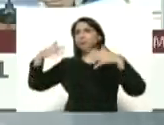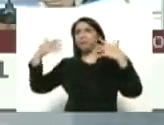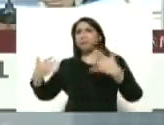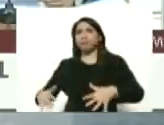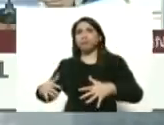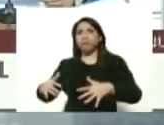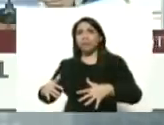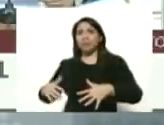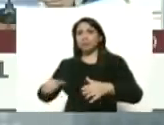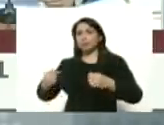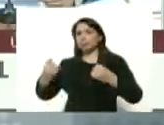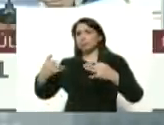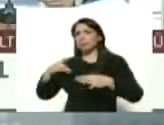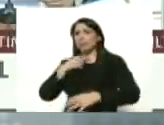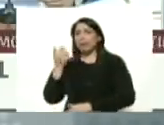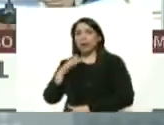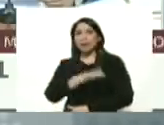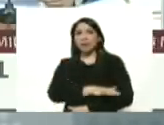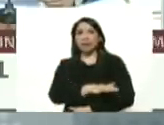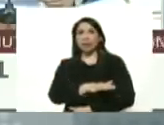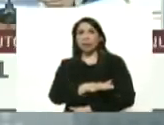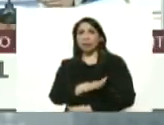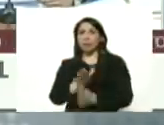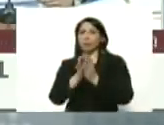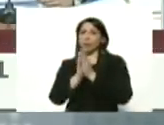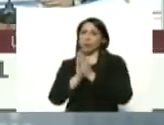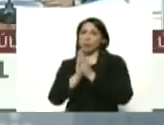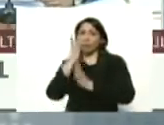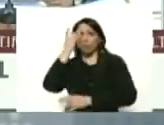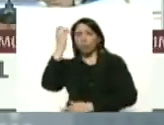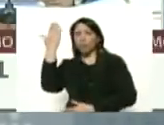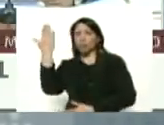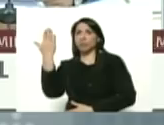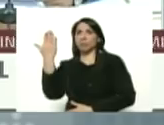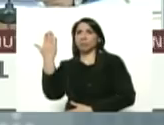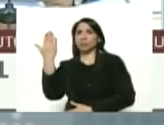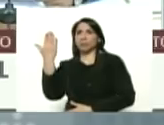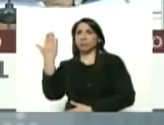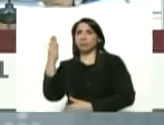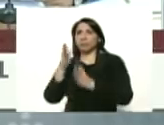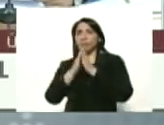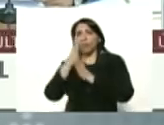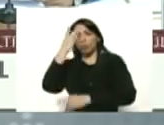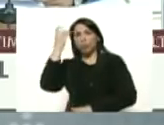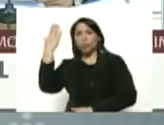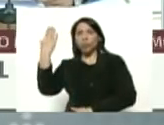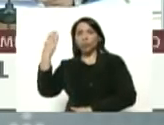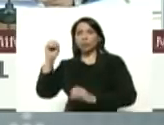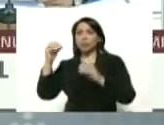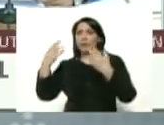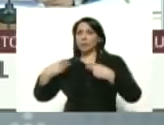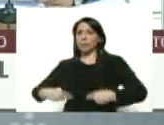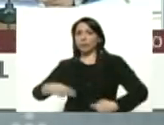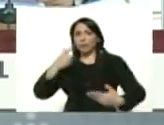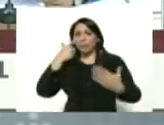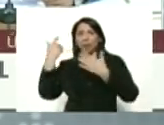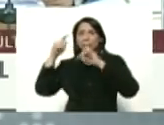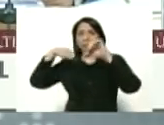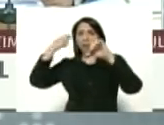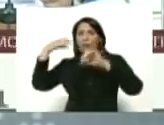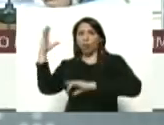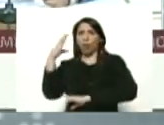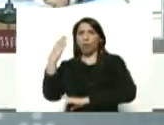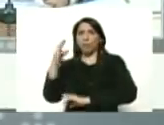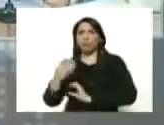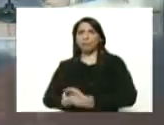y miles de fallecidos por favor Dios mío Dios salva a humanidad vamos a ver este video de Colombia por favor